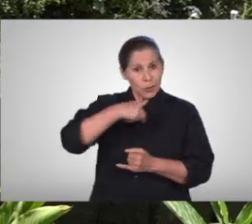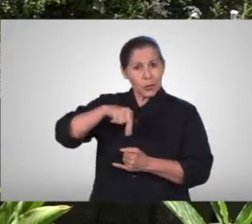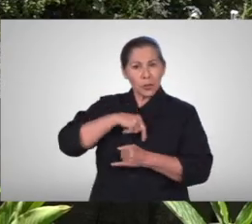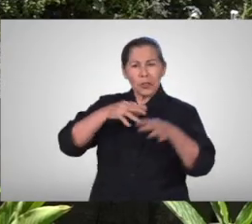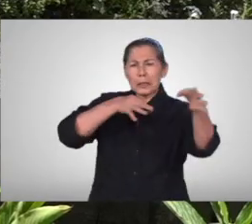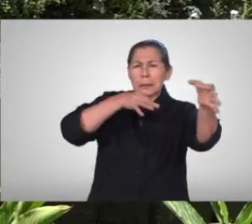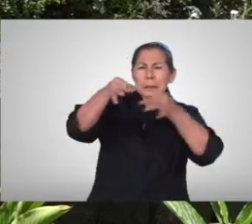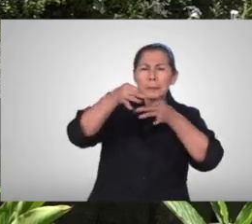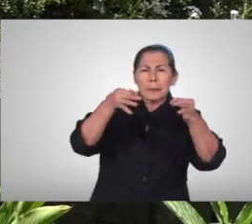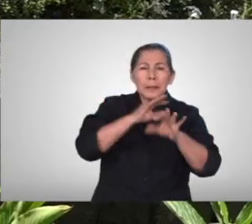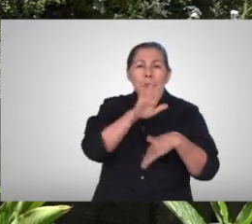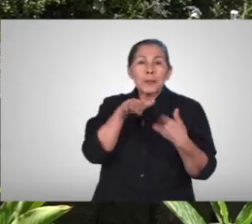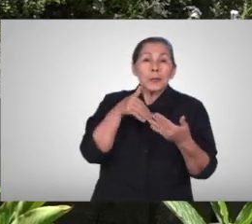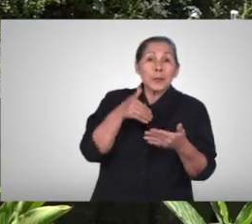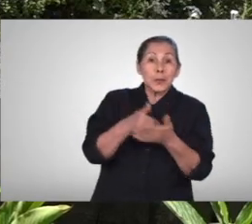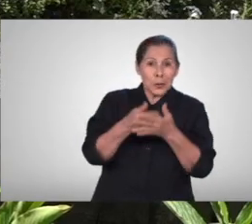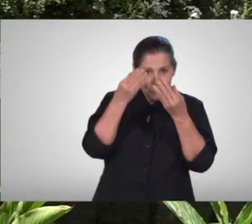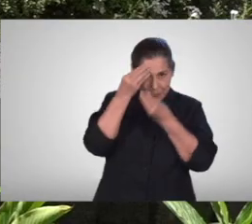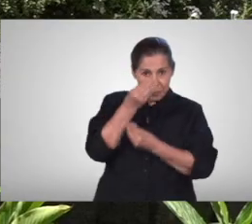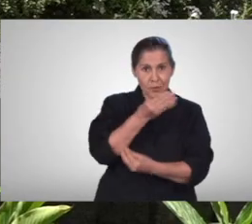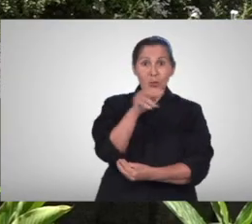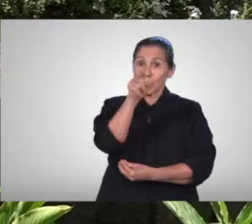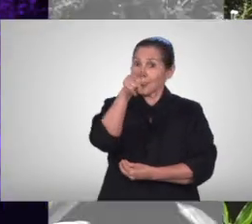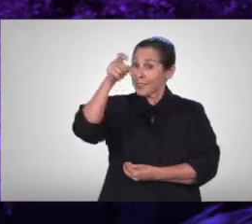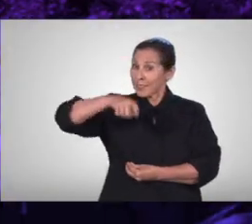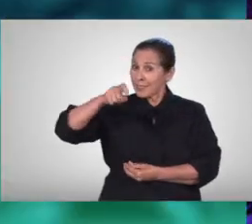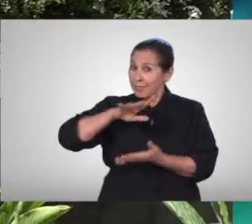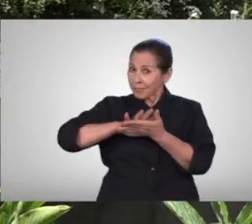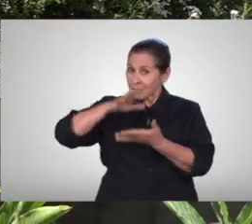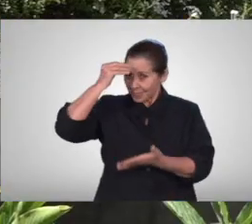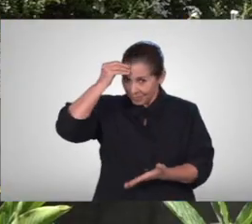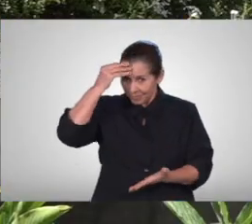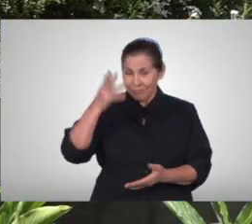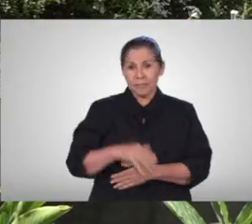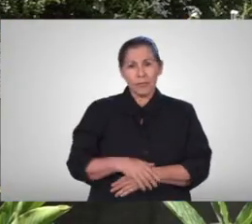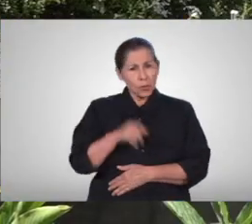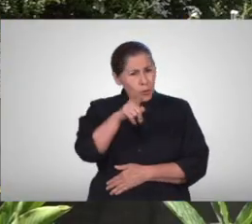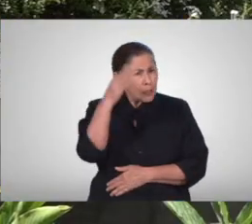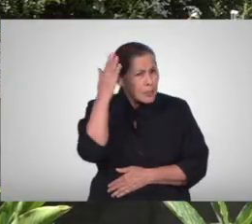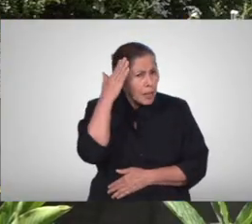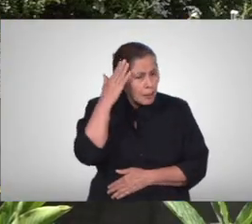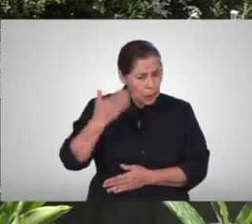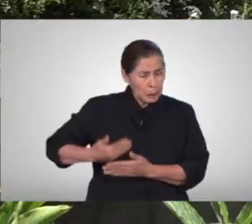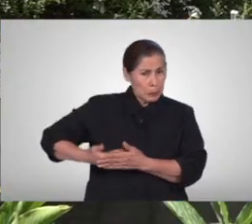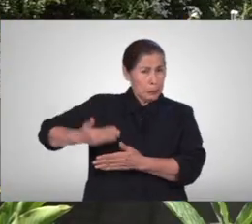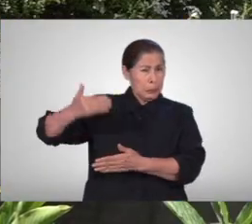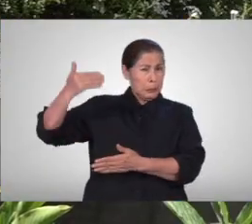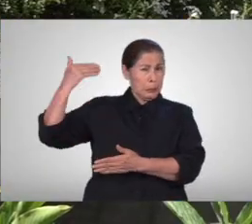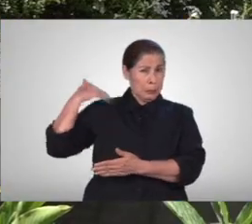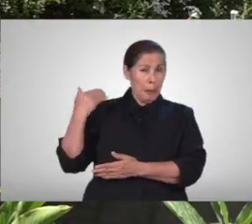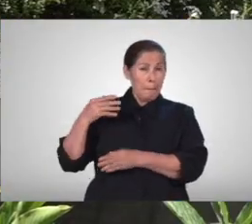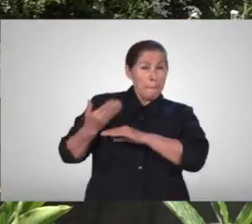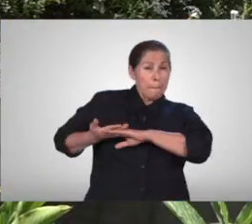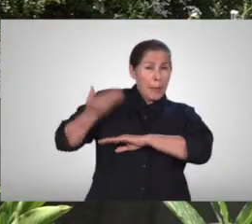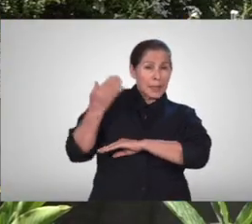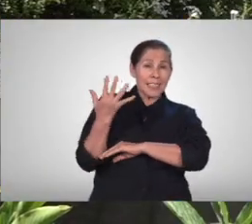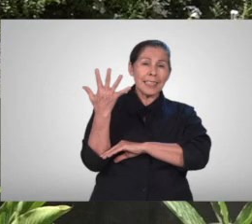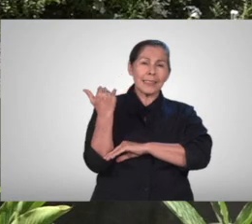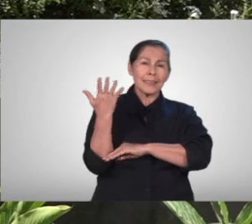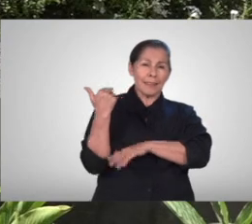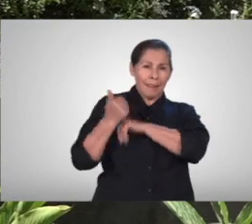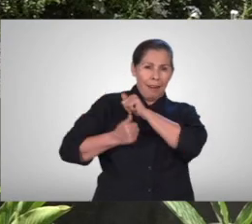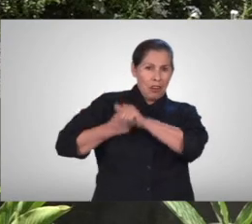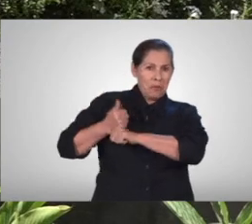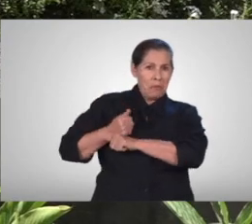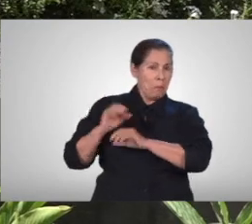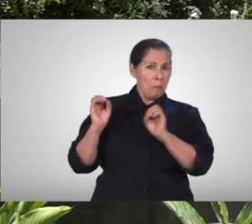información relevante que ocupas a ver previo a este proceso sabías que nuestra institución han transcurrido más de 15 años de no